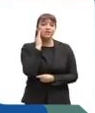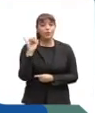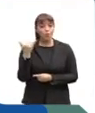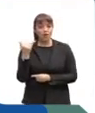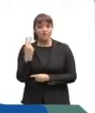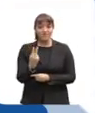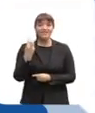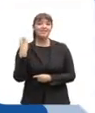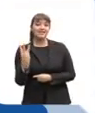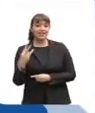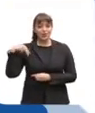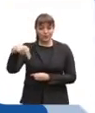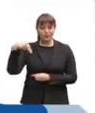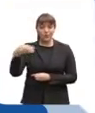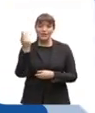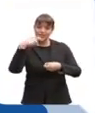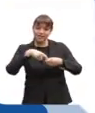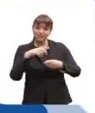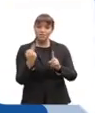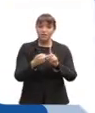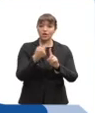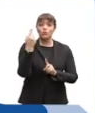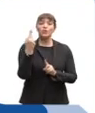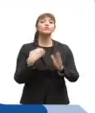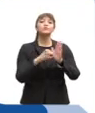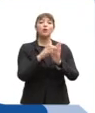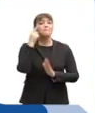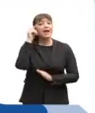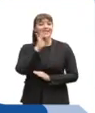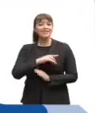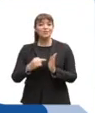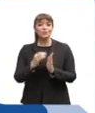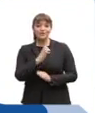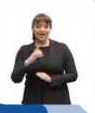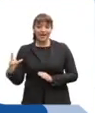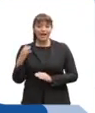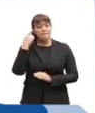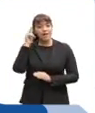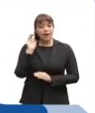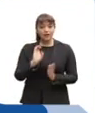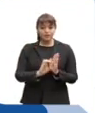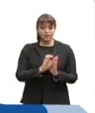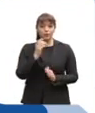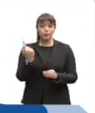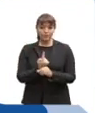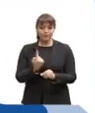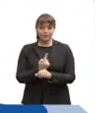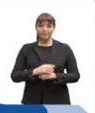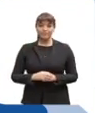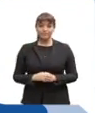23 de junio. Infórmate de los detalles, inscríbete y participa en unaconstitucionparachile.cl. Para la Constitución, una